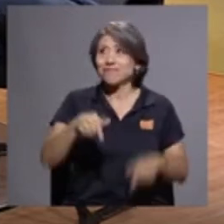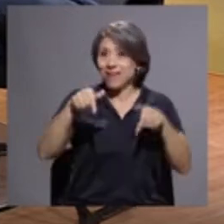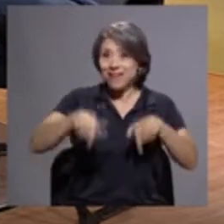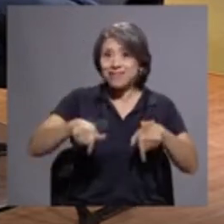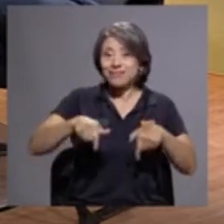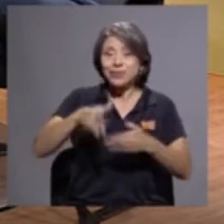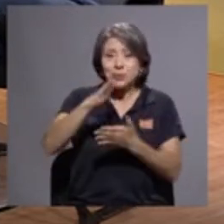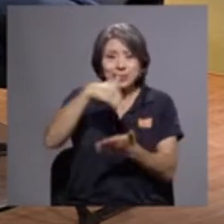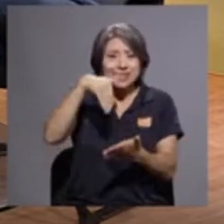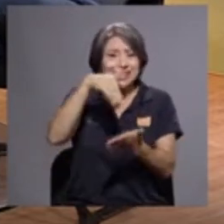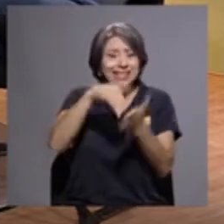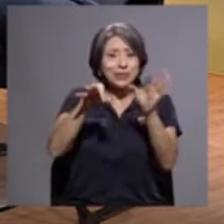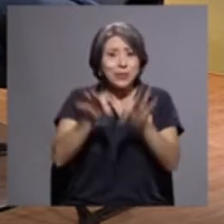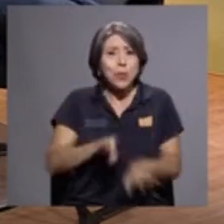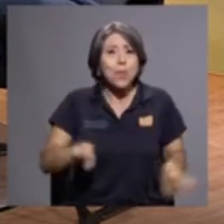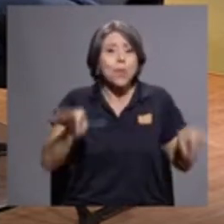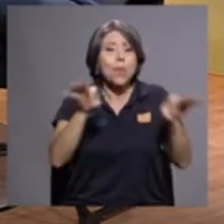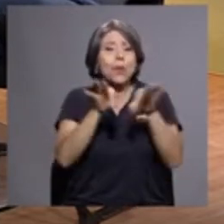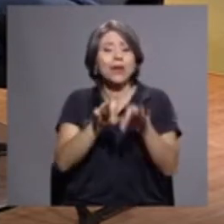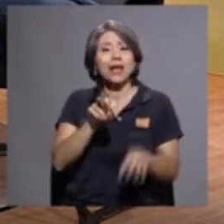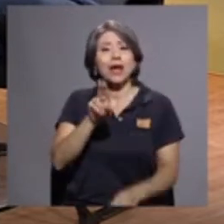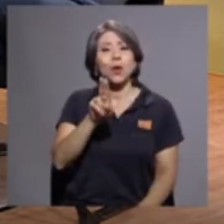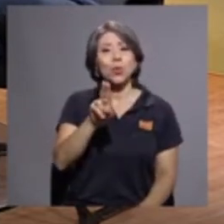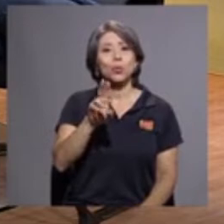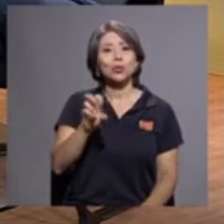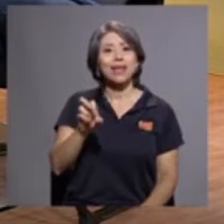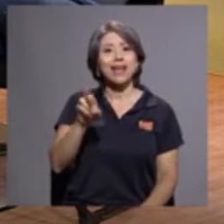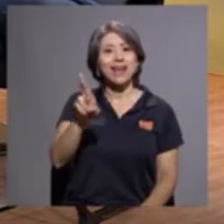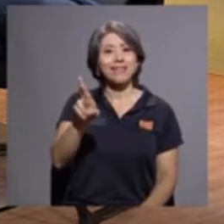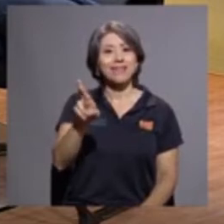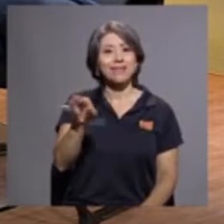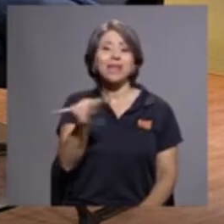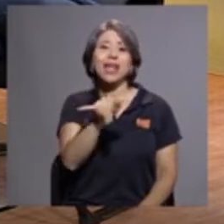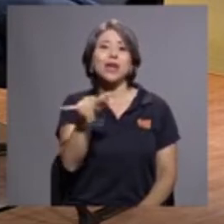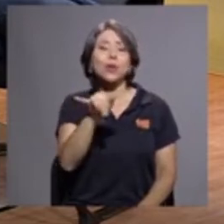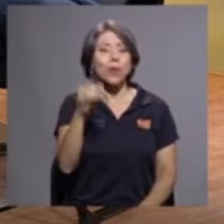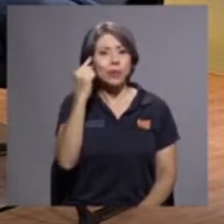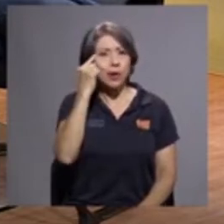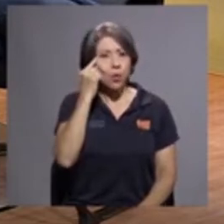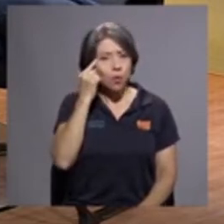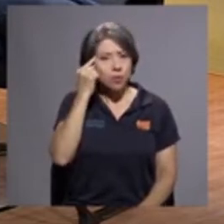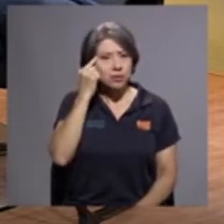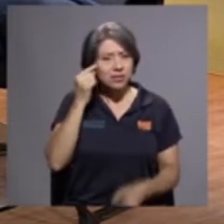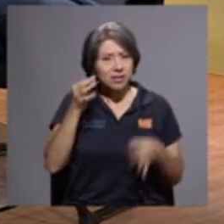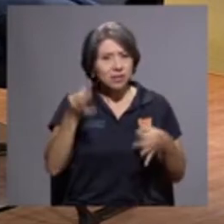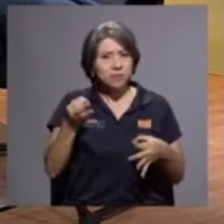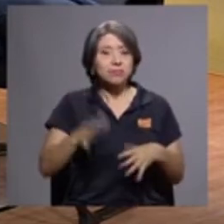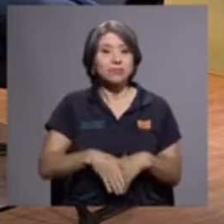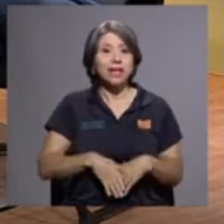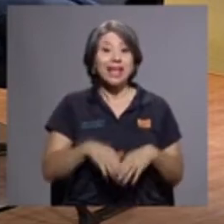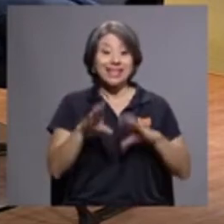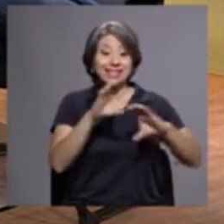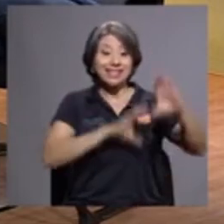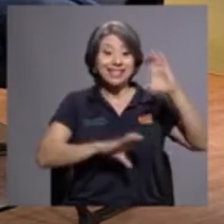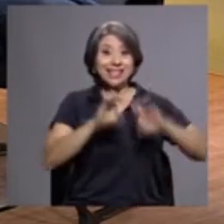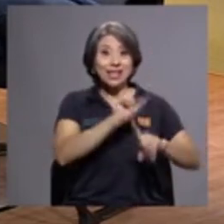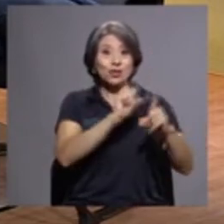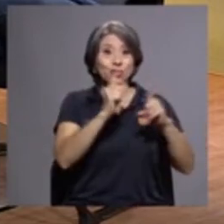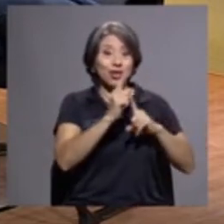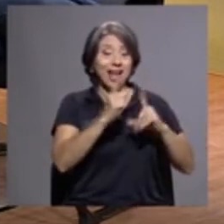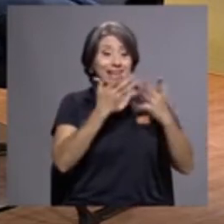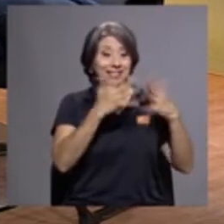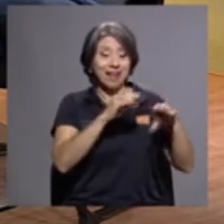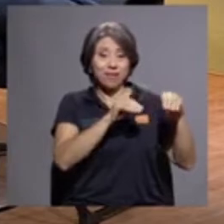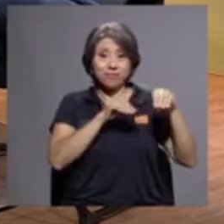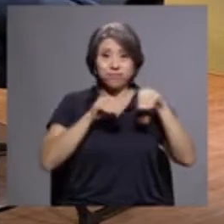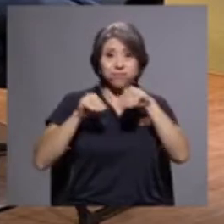importante para la UCR en cuanto a conciencia lúcida. Ciencias Sociales se traslada para allá, nosotros